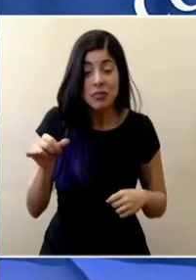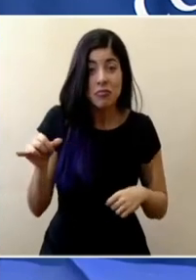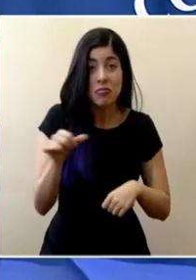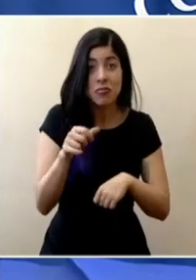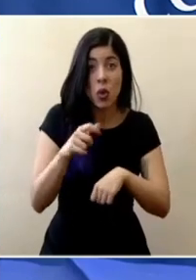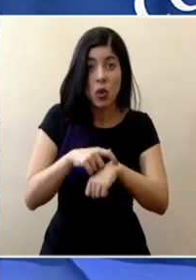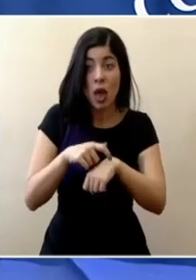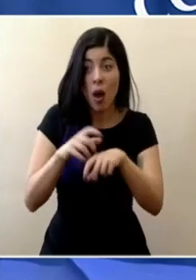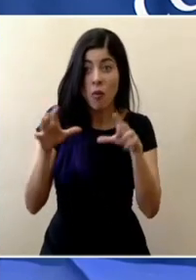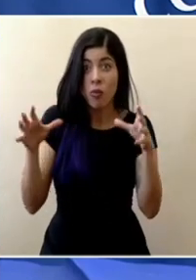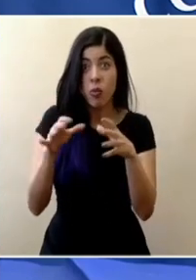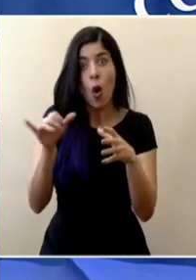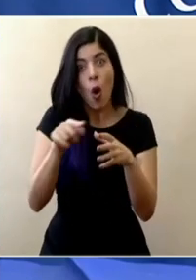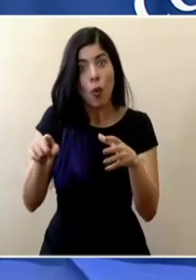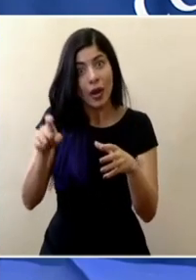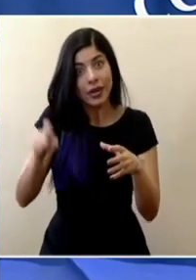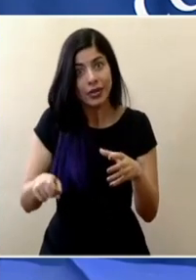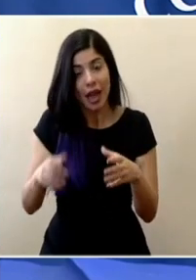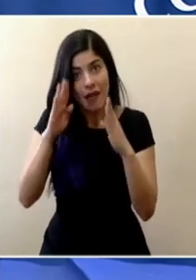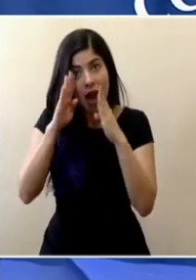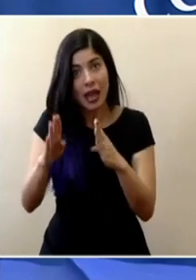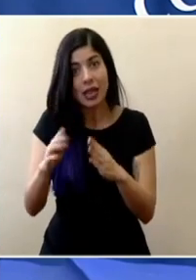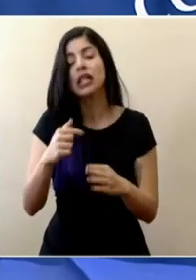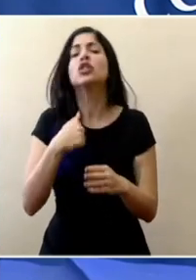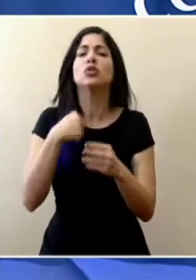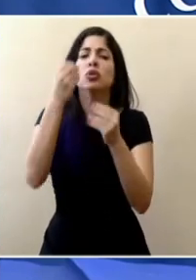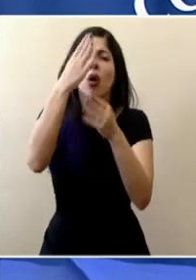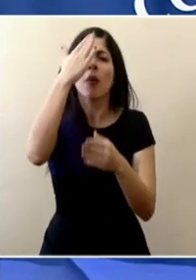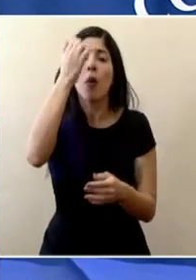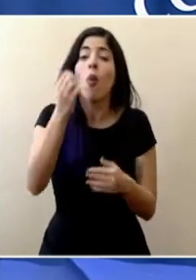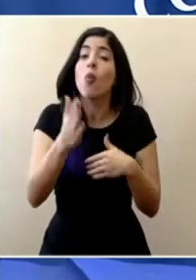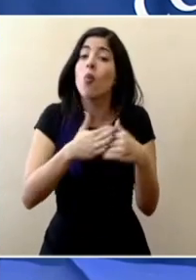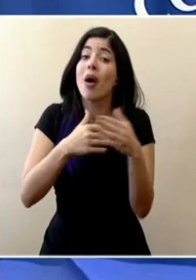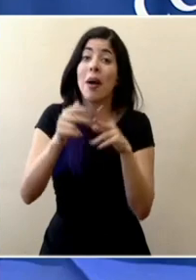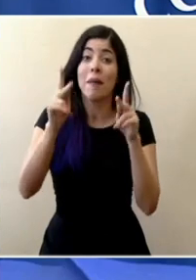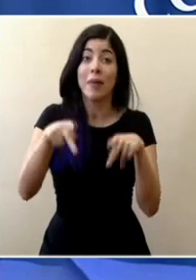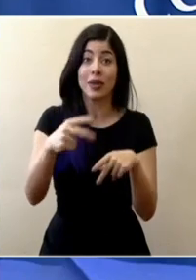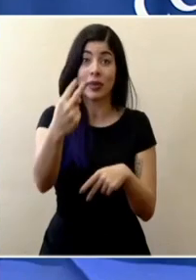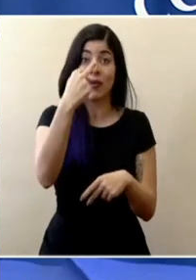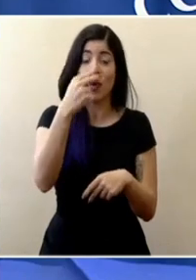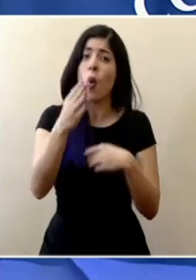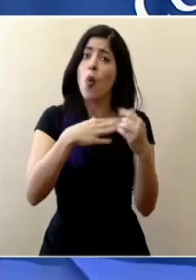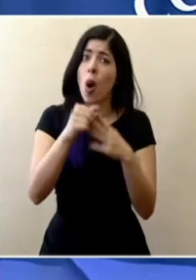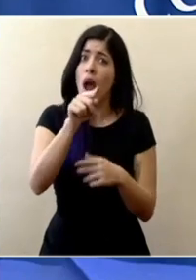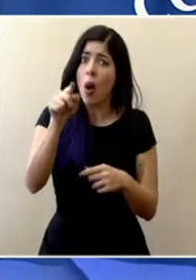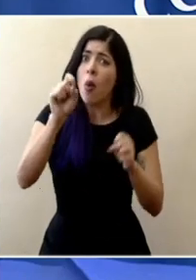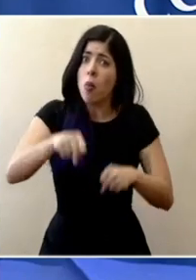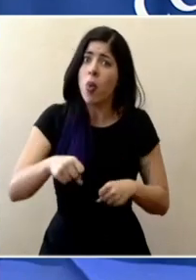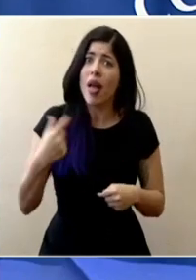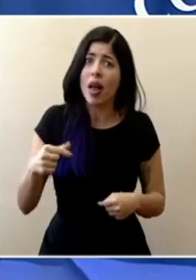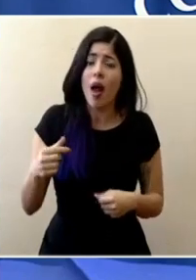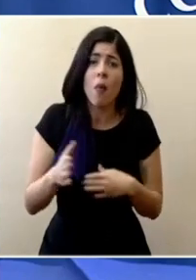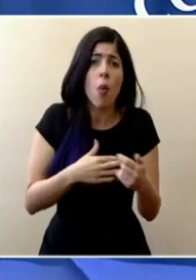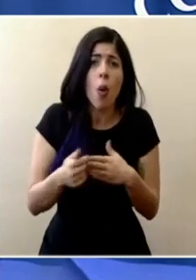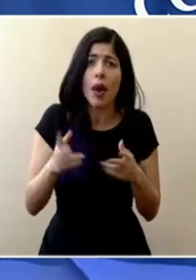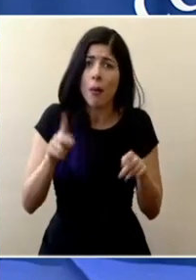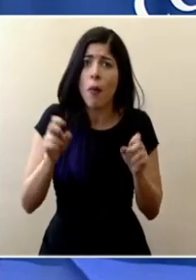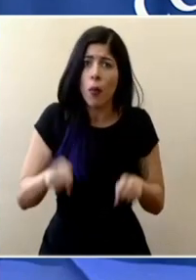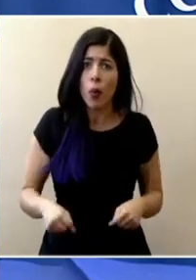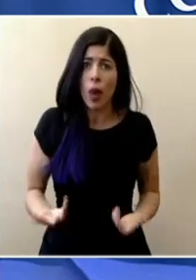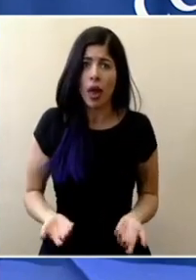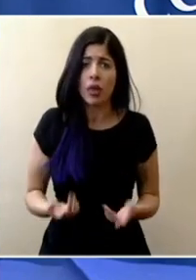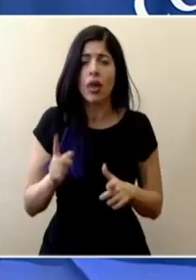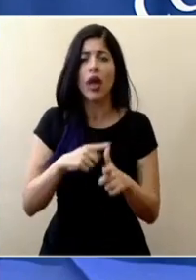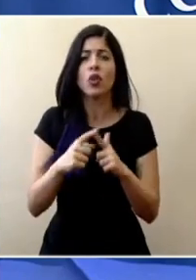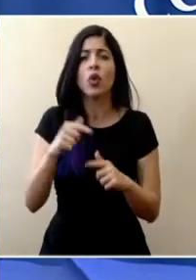ellos se lo merecen y estoy indicando porque aquí cualquier persona que está viendo puede ser de esos casos graves aquí tenemos que de